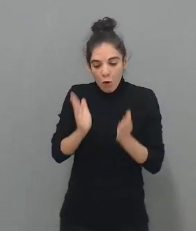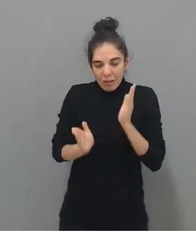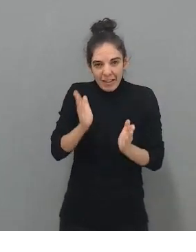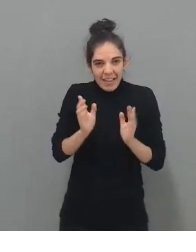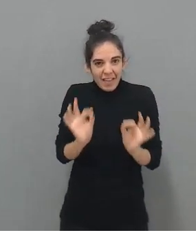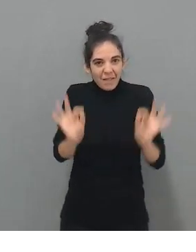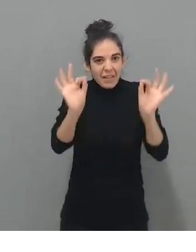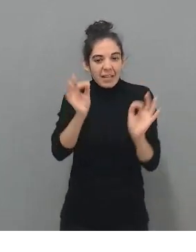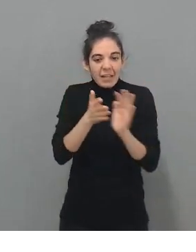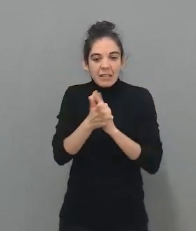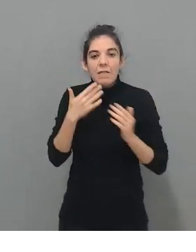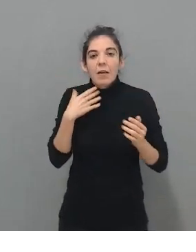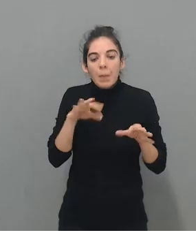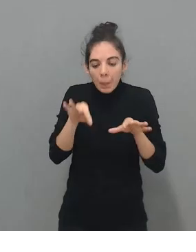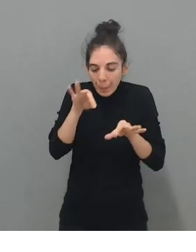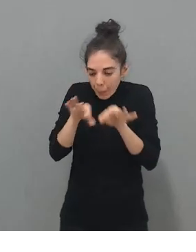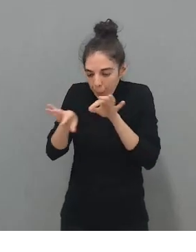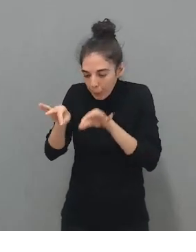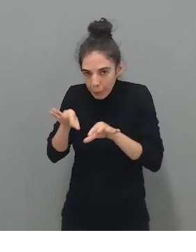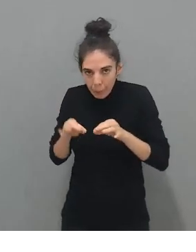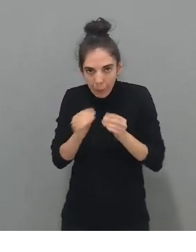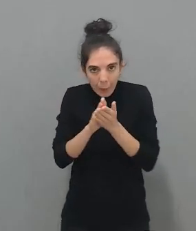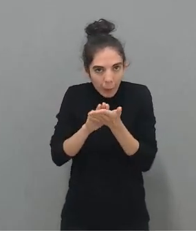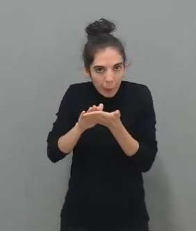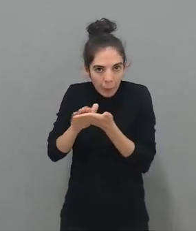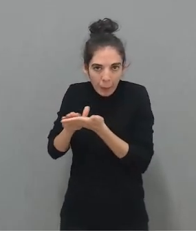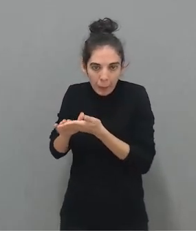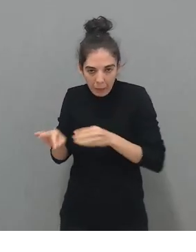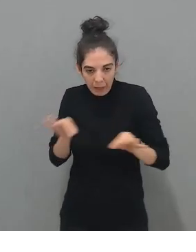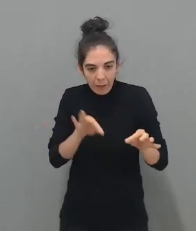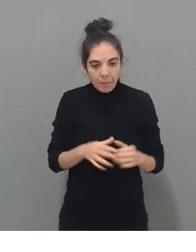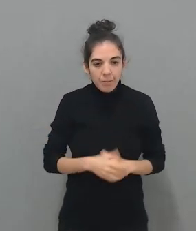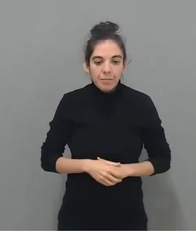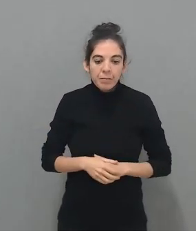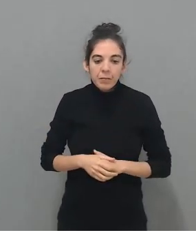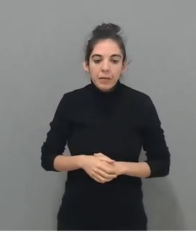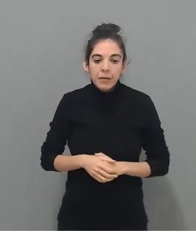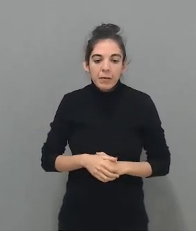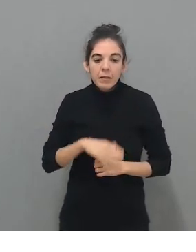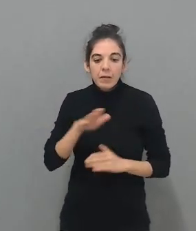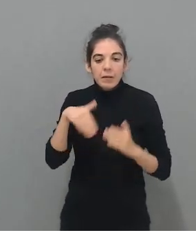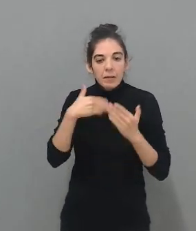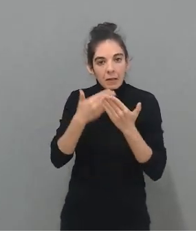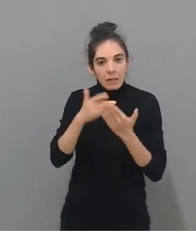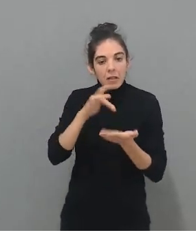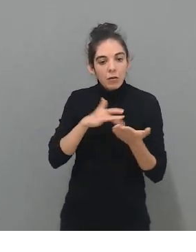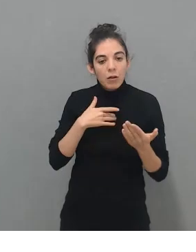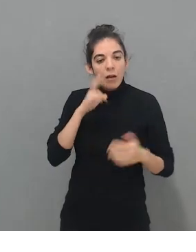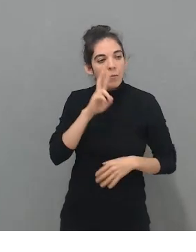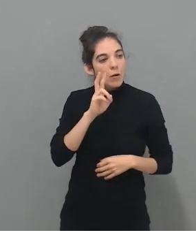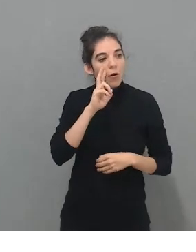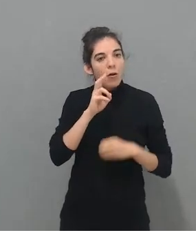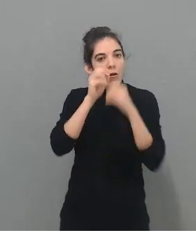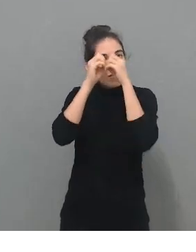bolitas de papel de seda. Y doy con varios programas de realidad virtual, visores de realidad virtual.